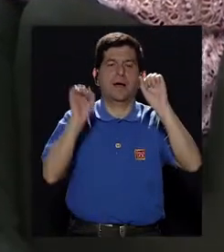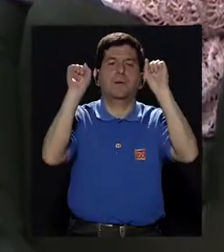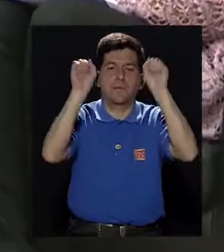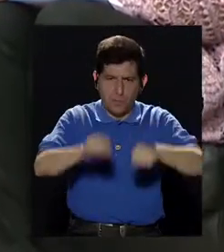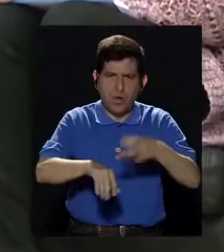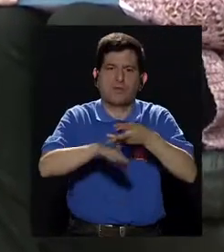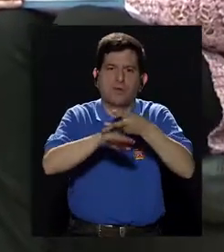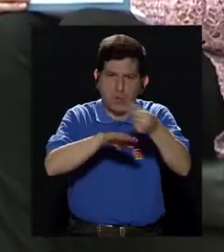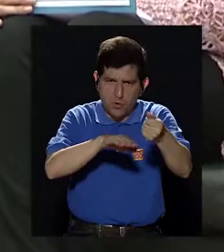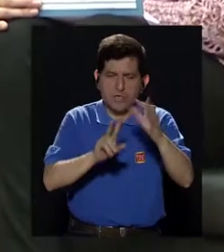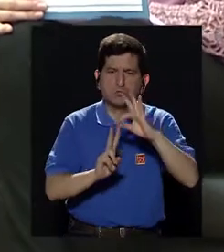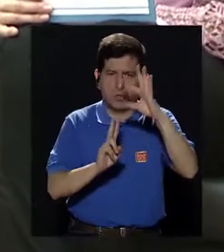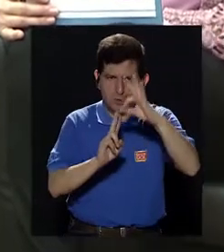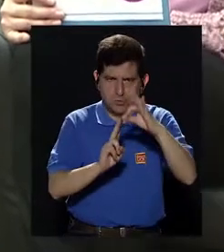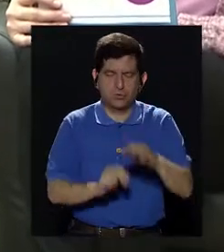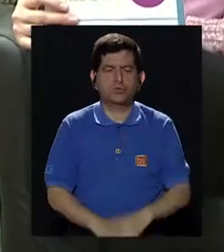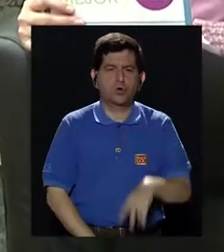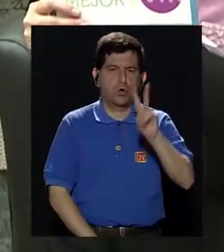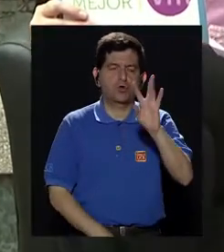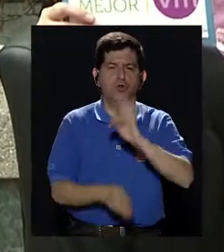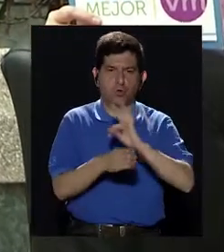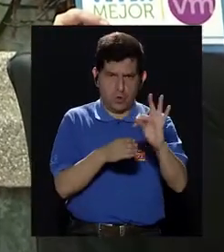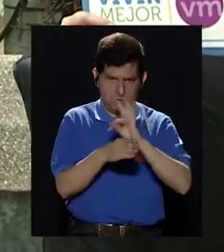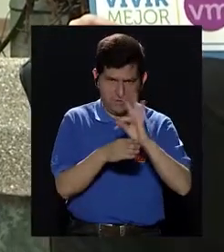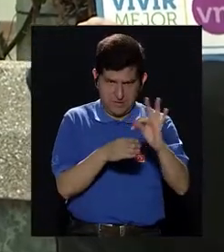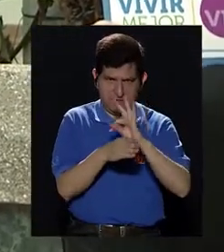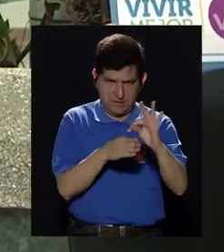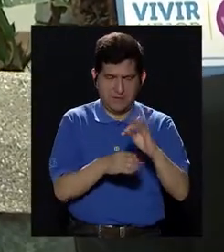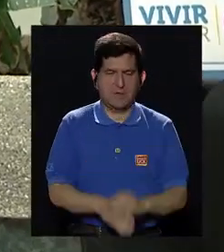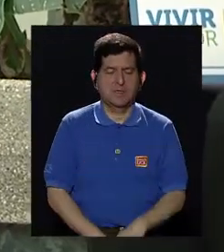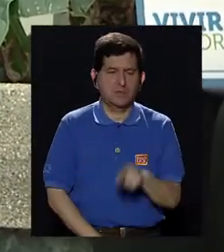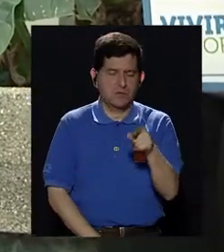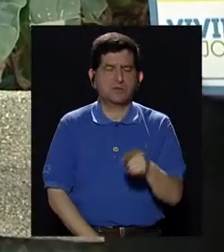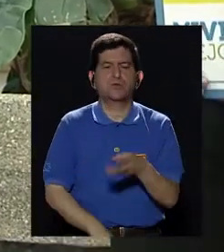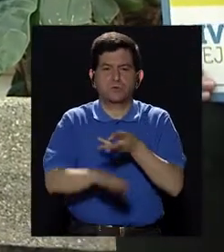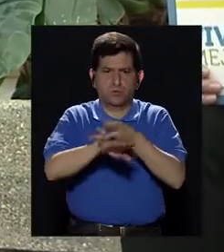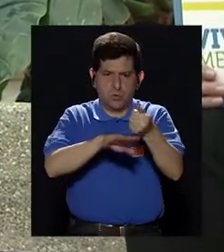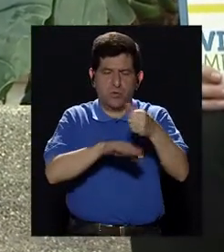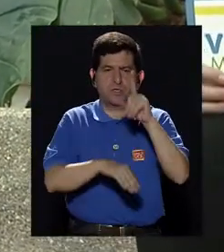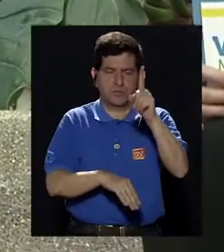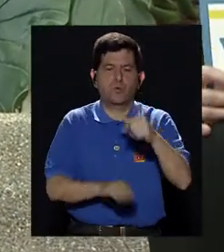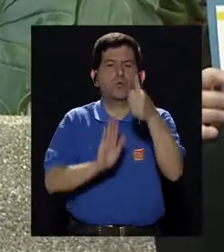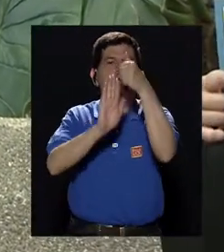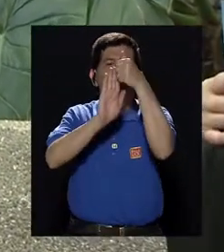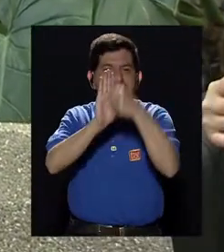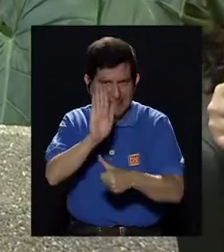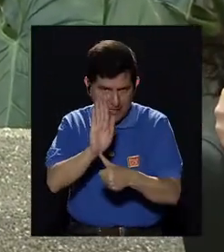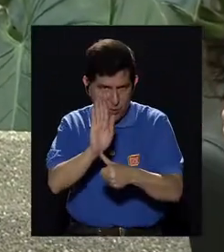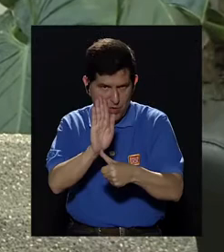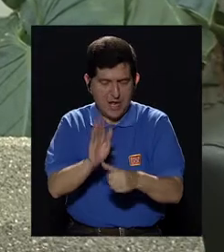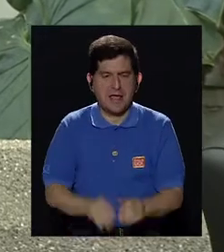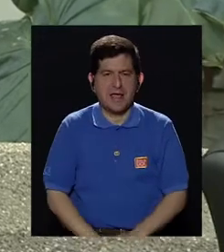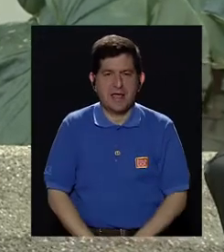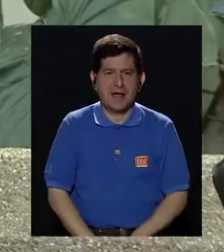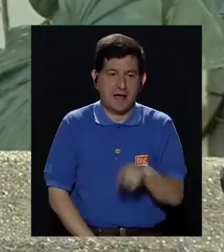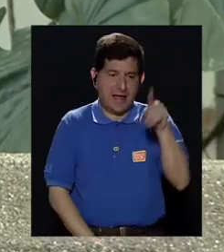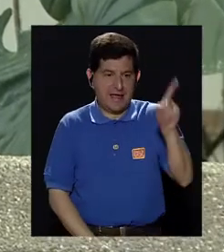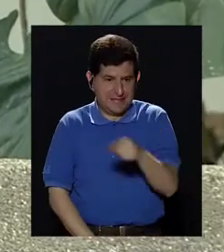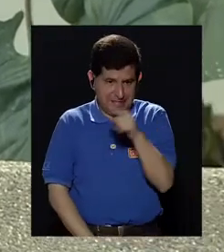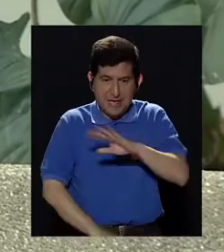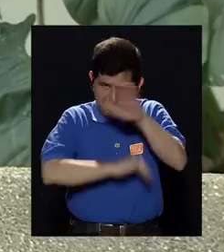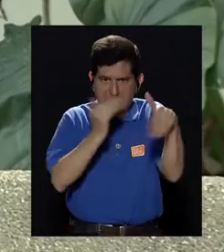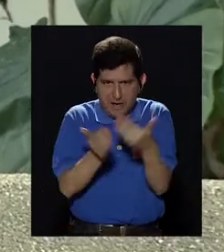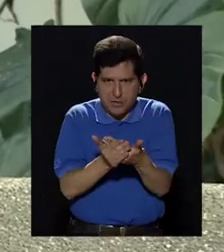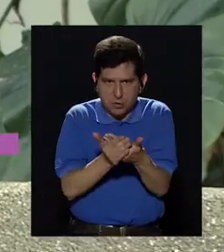curación, que básicamente hay dos tratamientos que serían los curativos. Uno sería la cirugía, que sería la prostatectomía